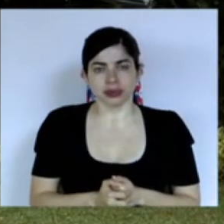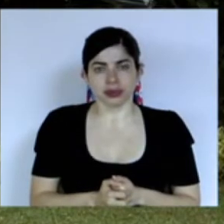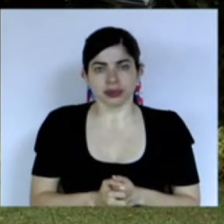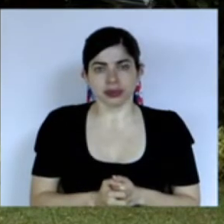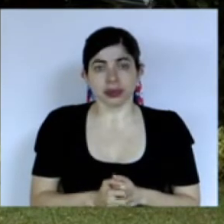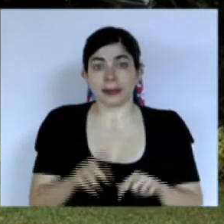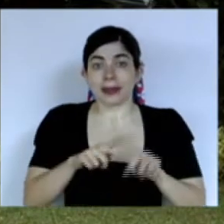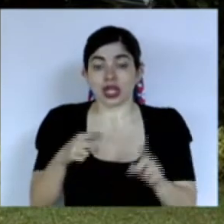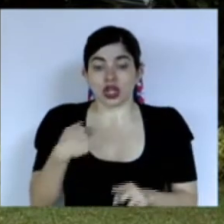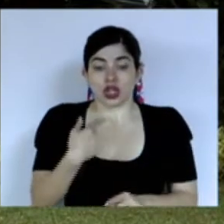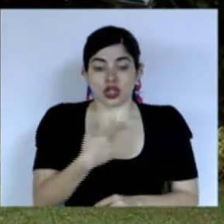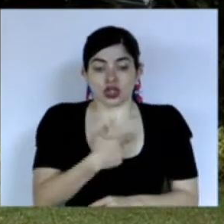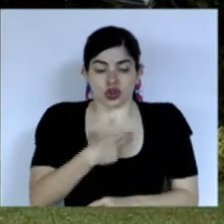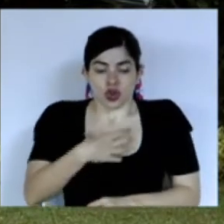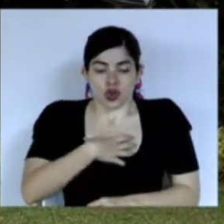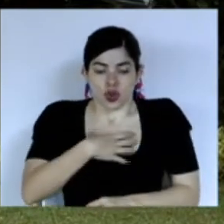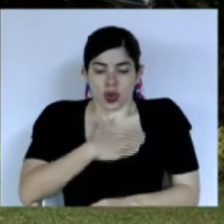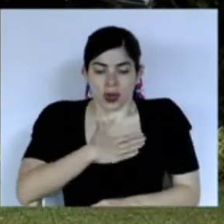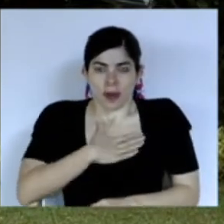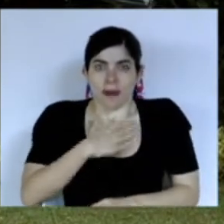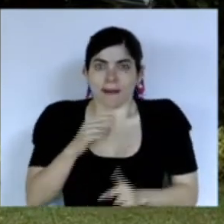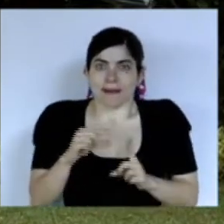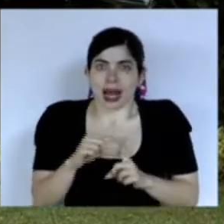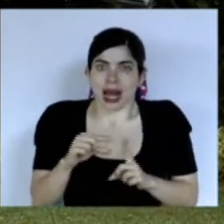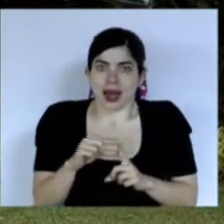pero nosotros somos dueños de nuestras palabras